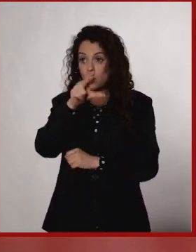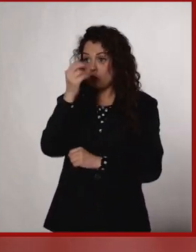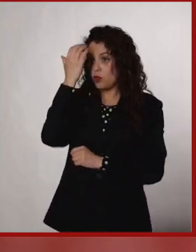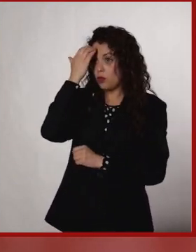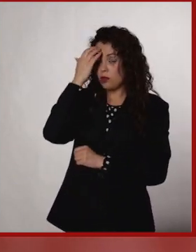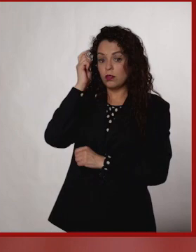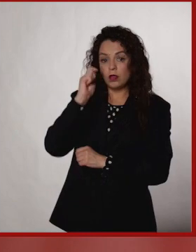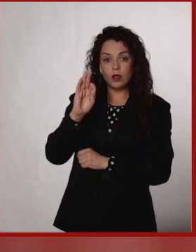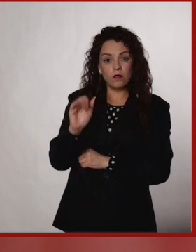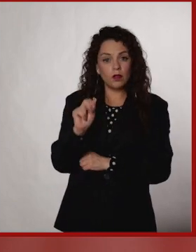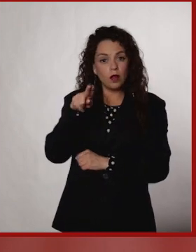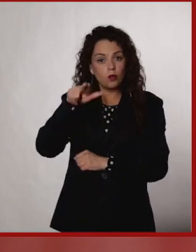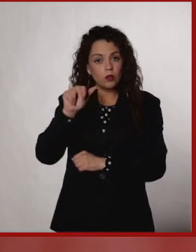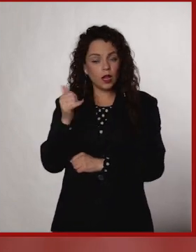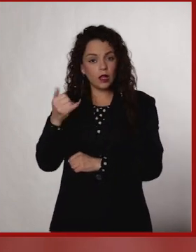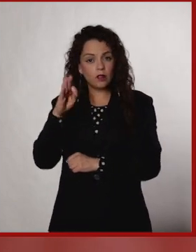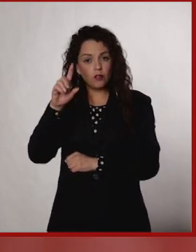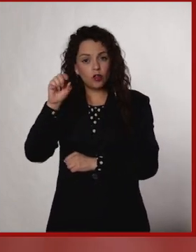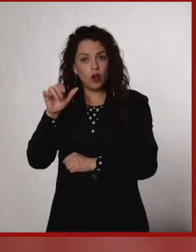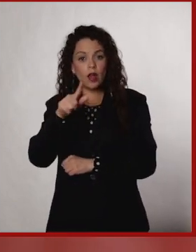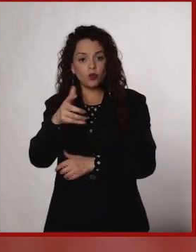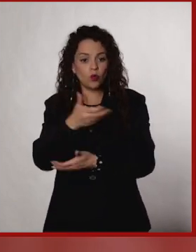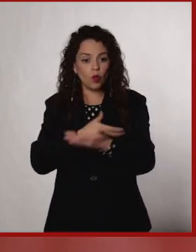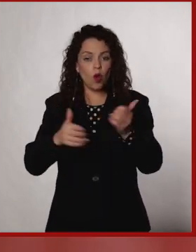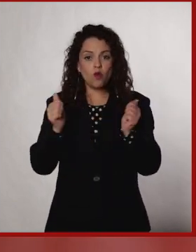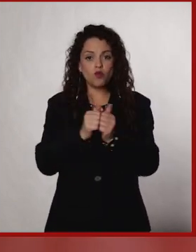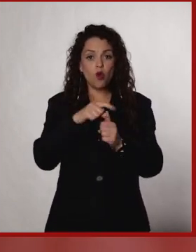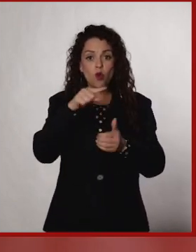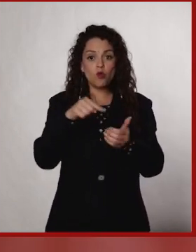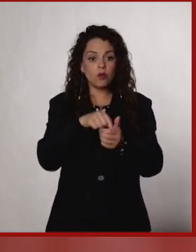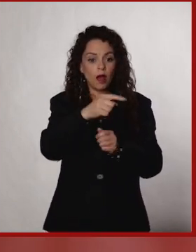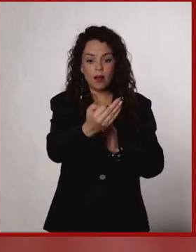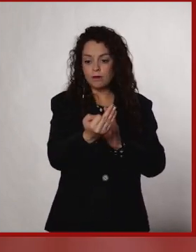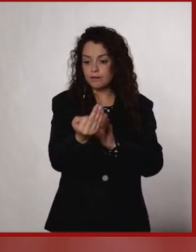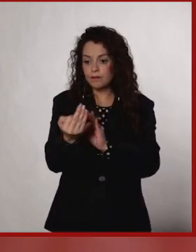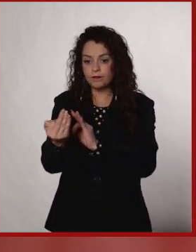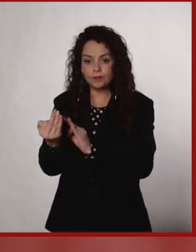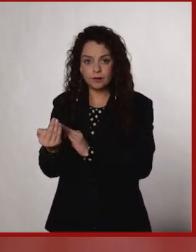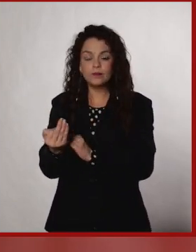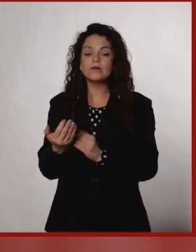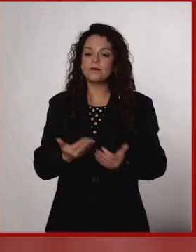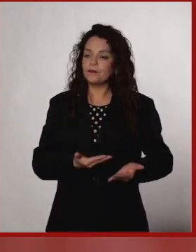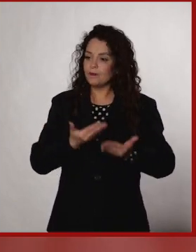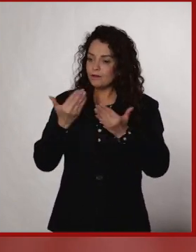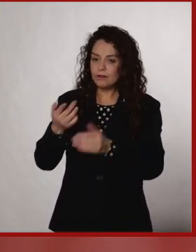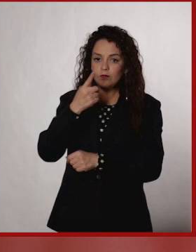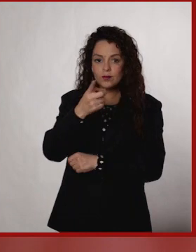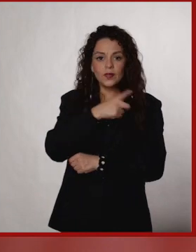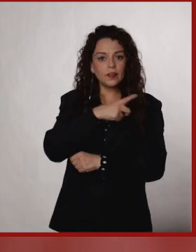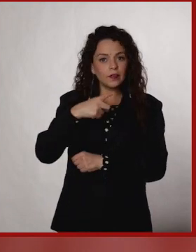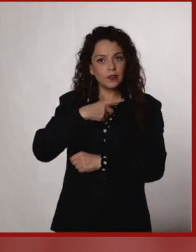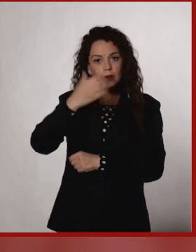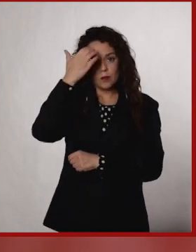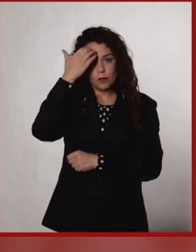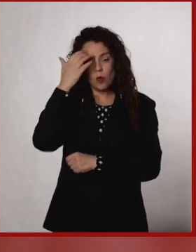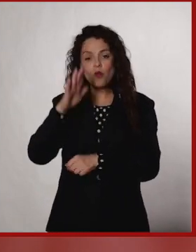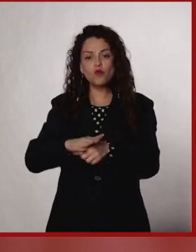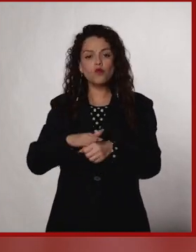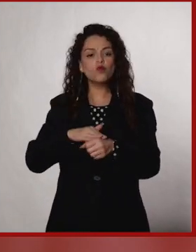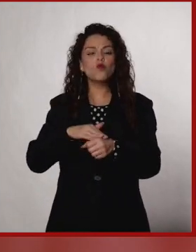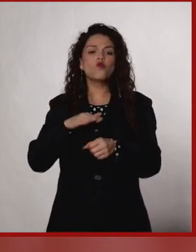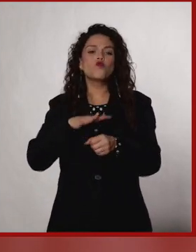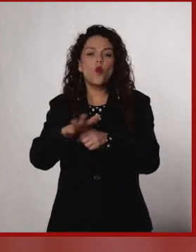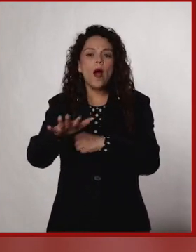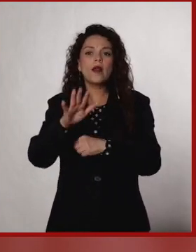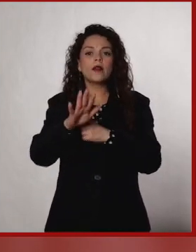Si no conoces la fauna y la flora con la que compartes vecindario, barrio o pueblo, te invitamos a que conozcas qué especies